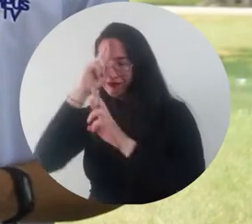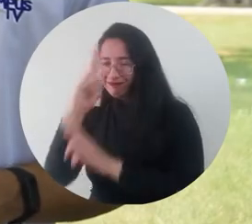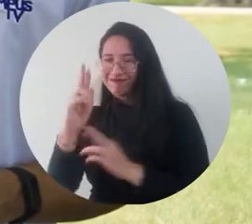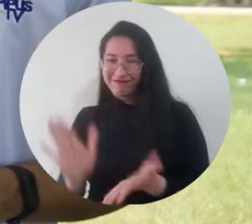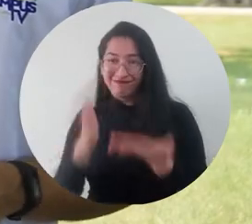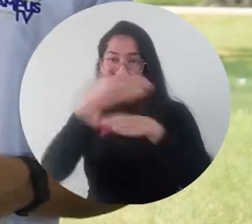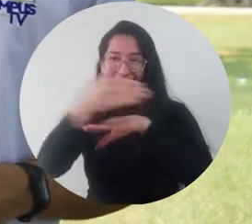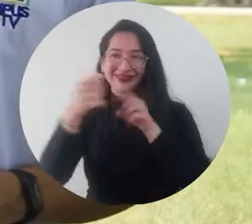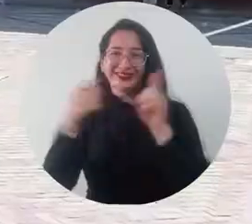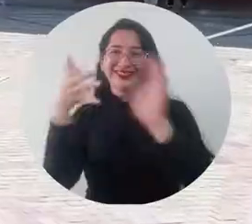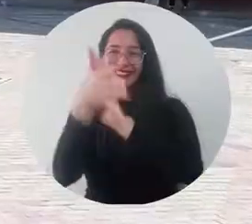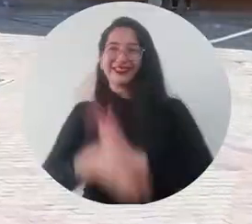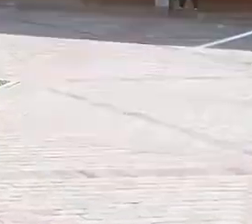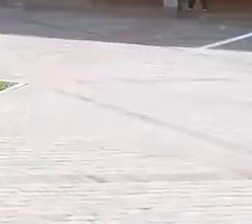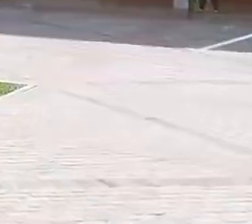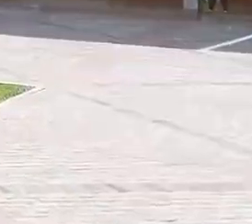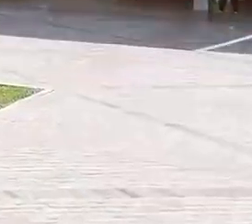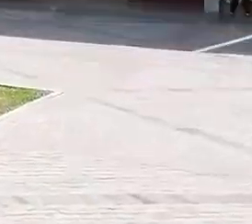Ya regresamos